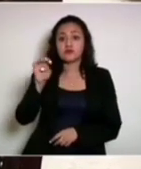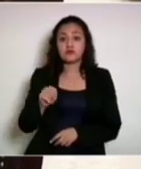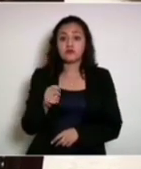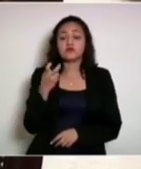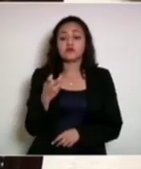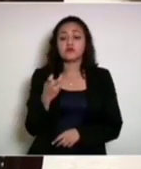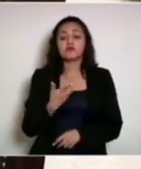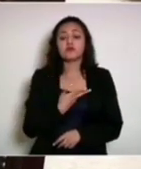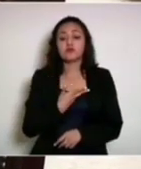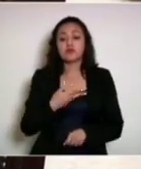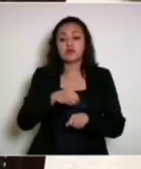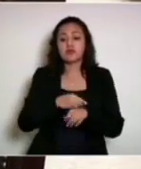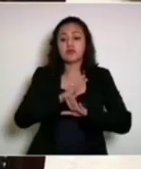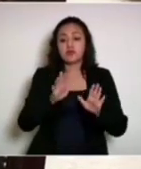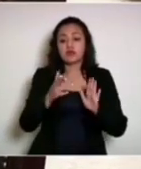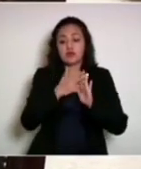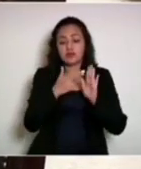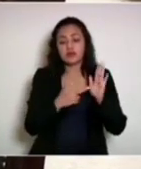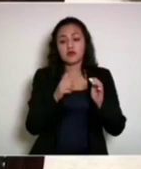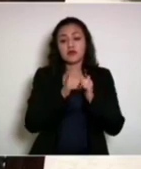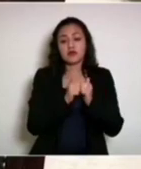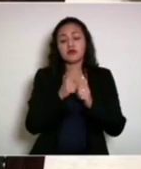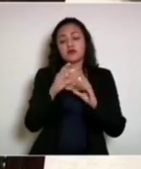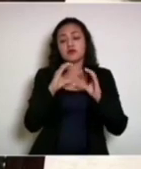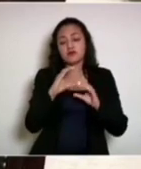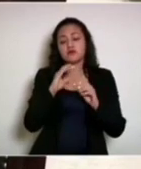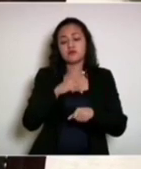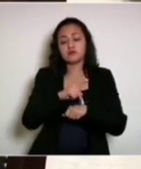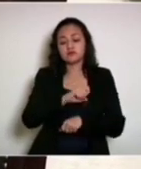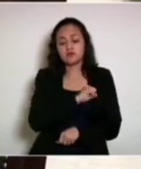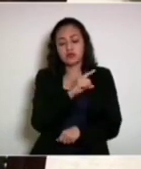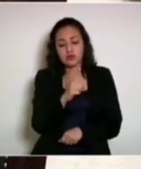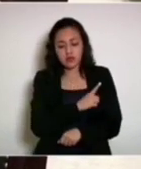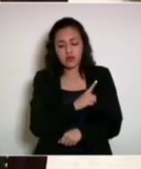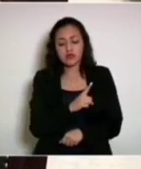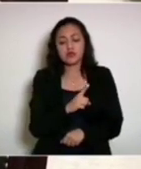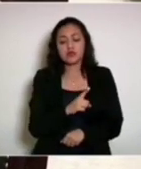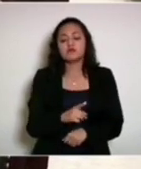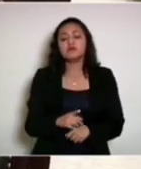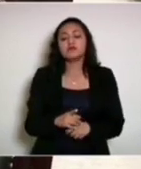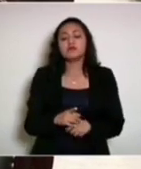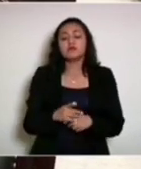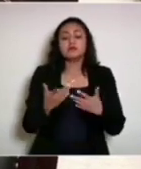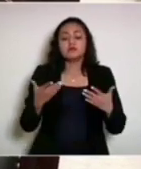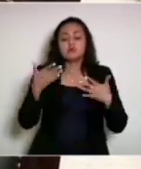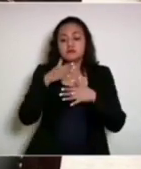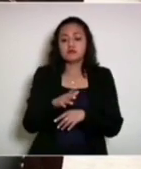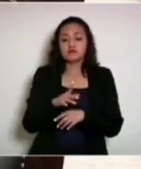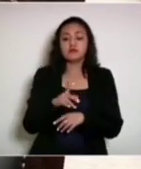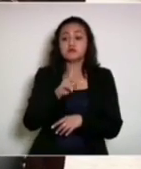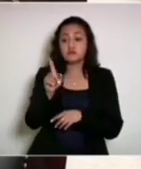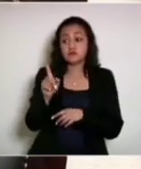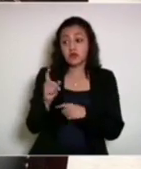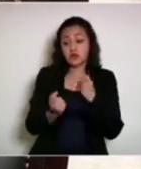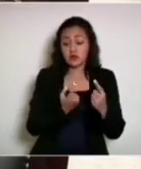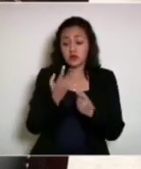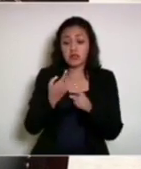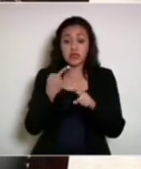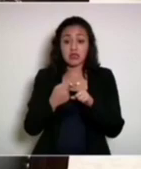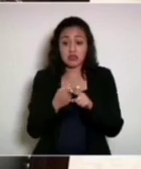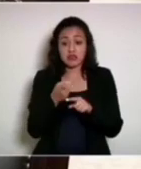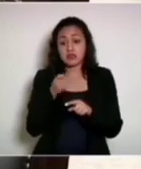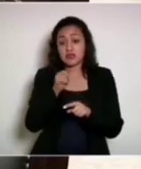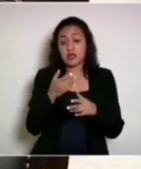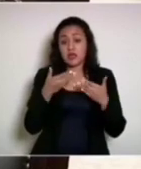están registradas tan sólo con la Dirección de Protección de Riesgos Sanitarios. Sobre la voluntad o quienes estarían